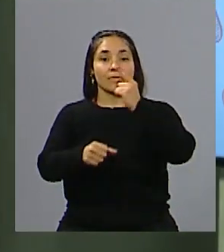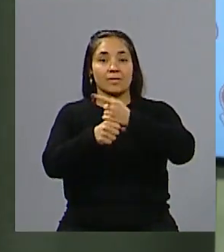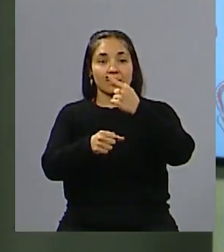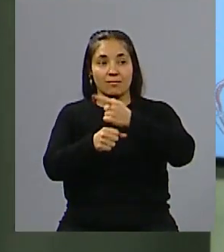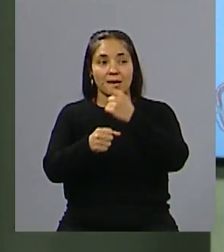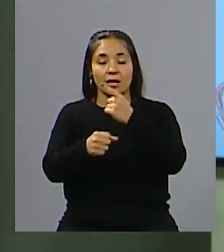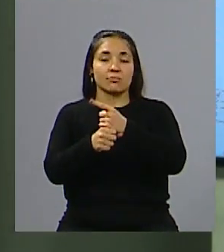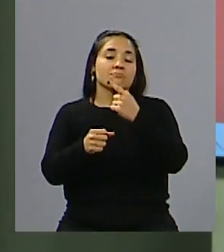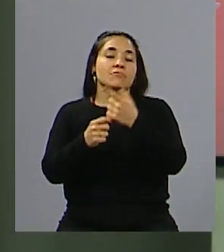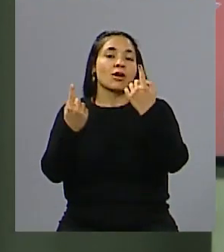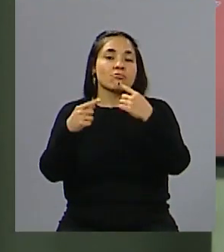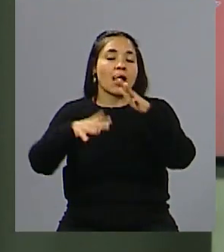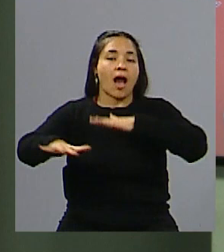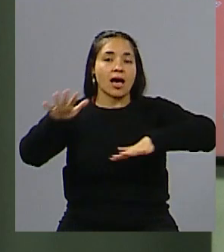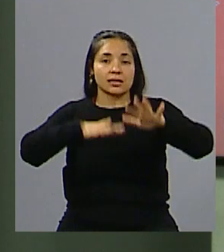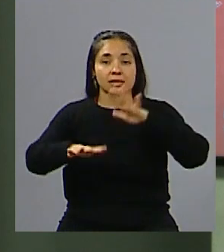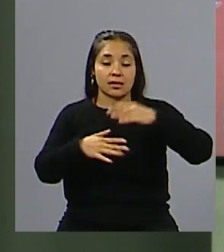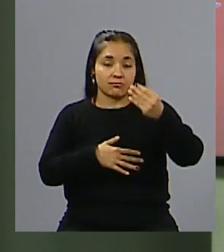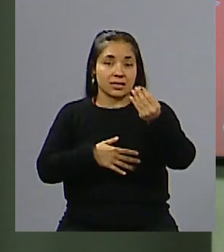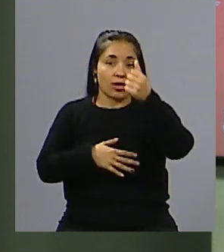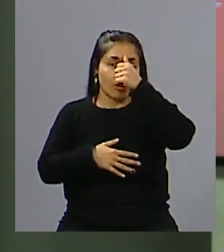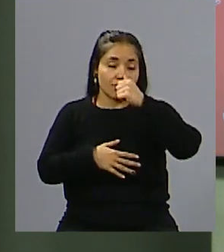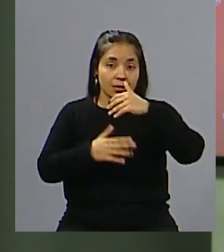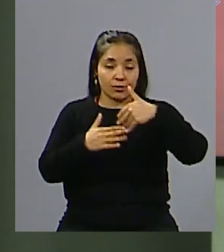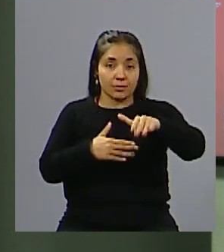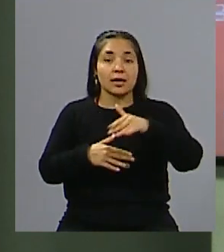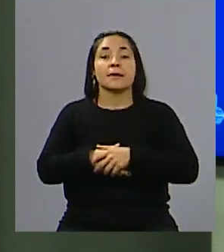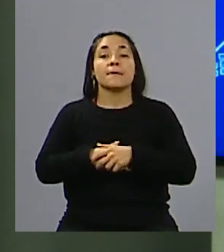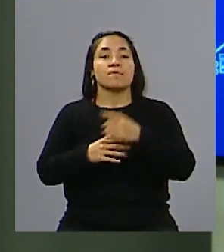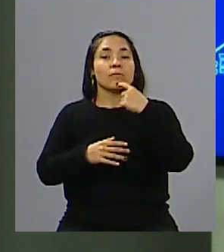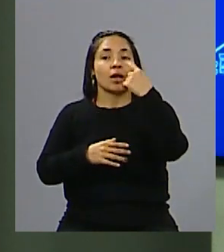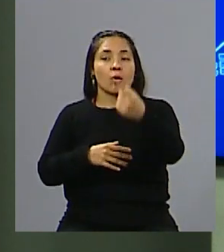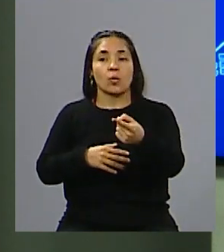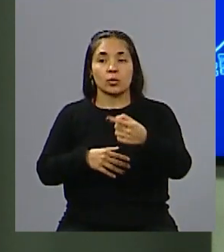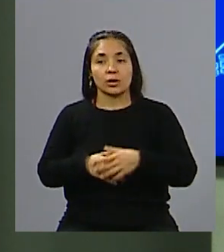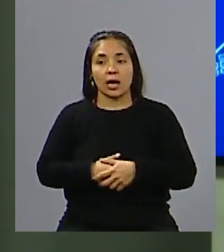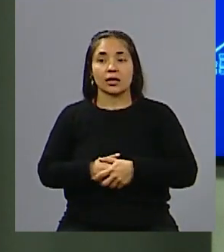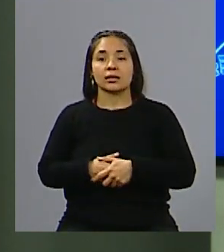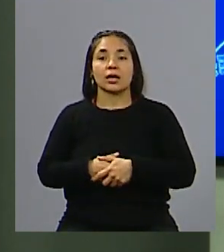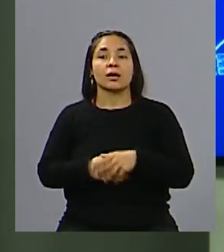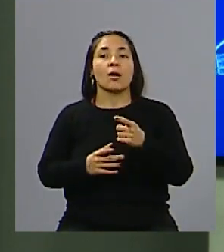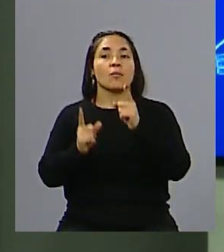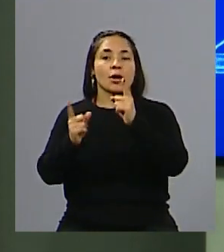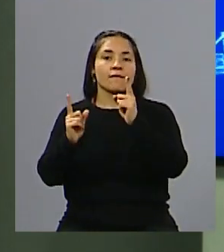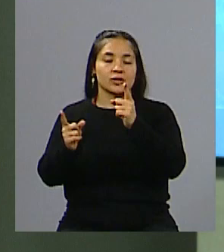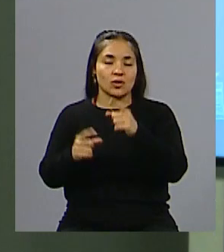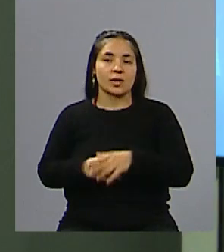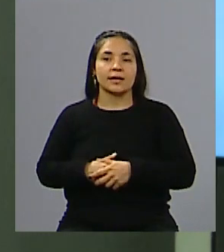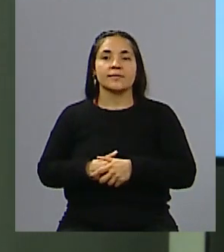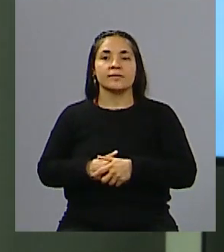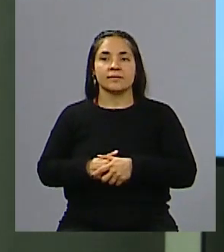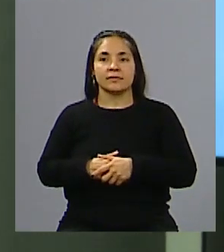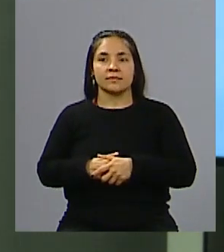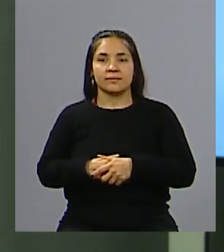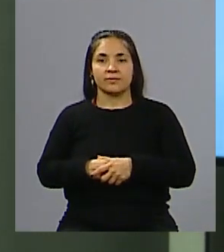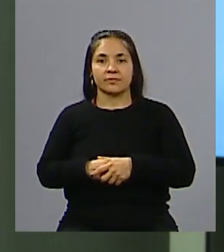actividades que van a estar realizando este fin de semana, quería preguntarte a vos como docente y como en